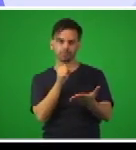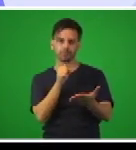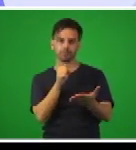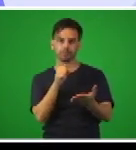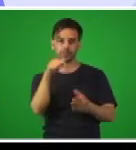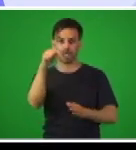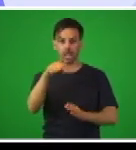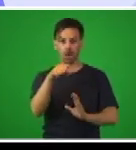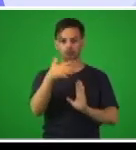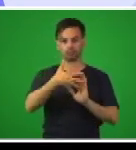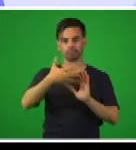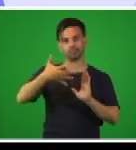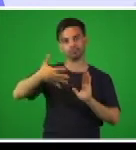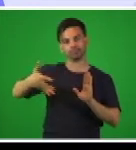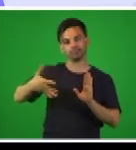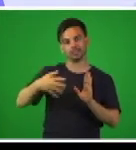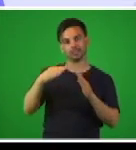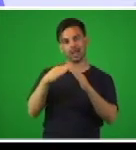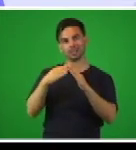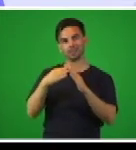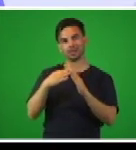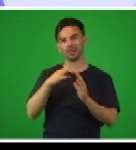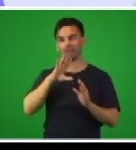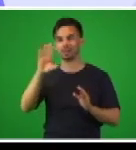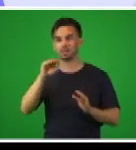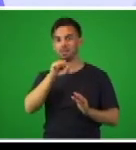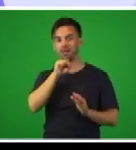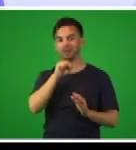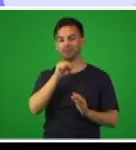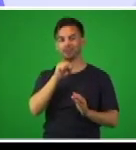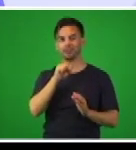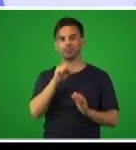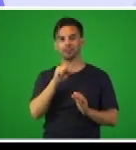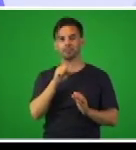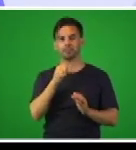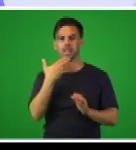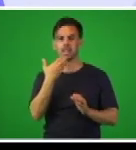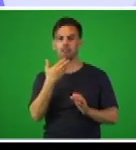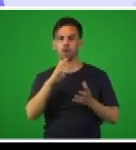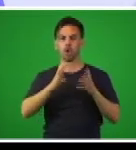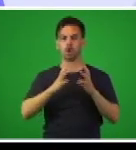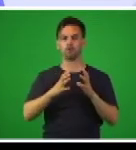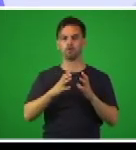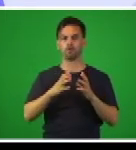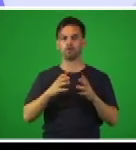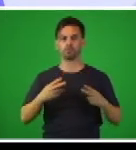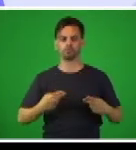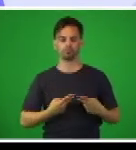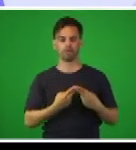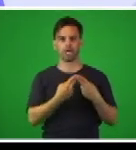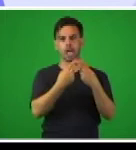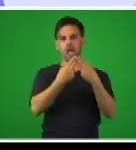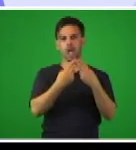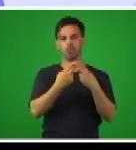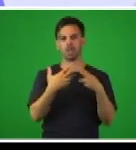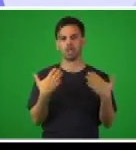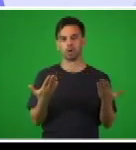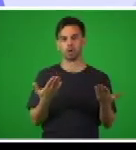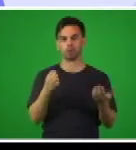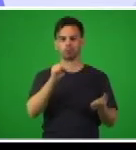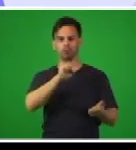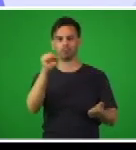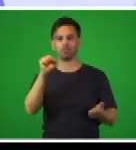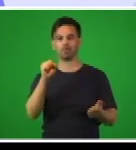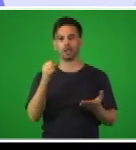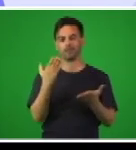leanla en voz alta ahora en la casa. La mejor forma de honrar a los héroes es estudiar. Y eso es lo que